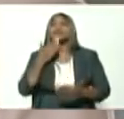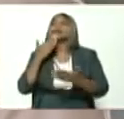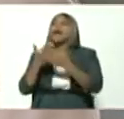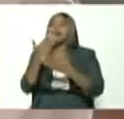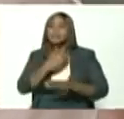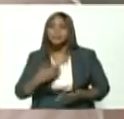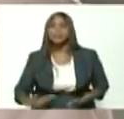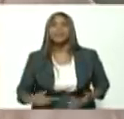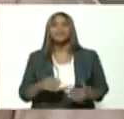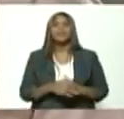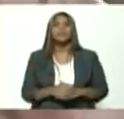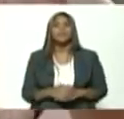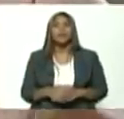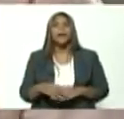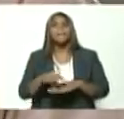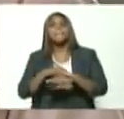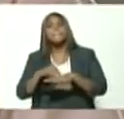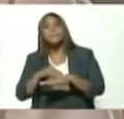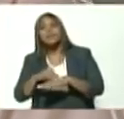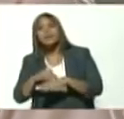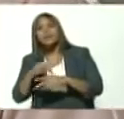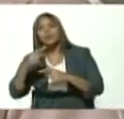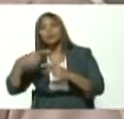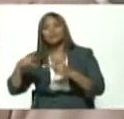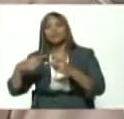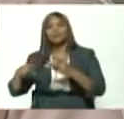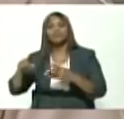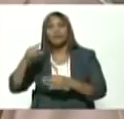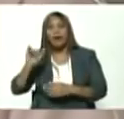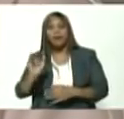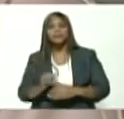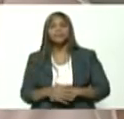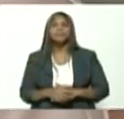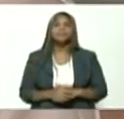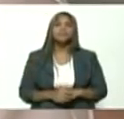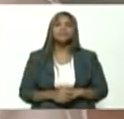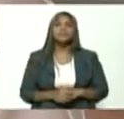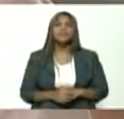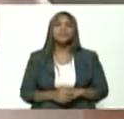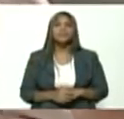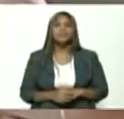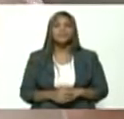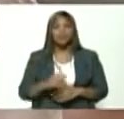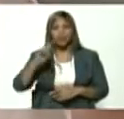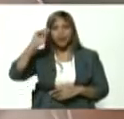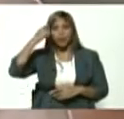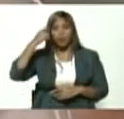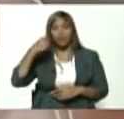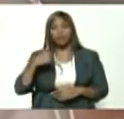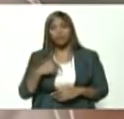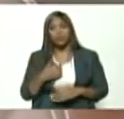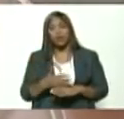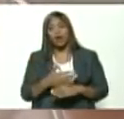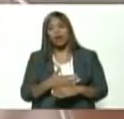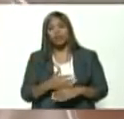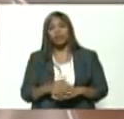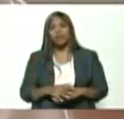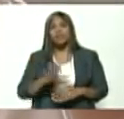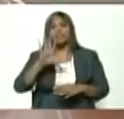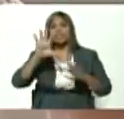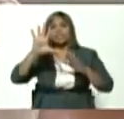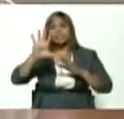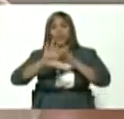presidente ministro piñate ministro rivero recordando ya no son cinco